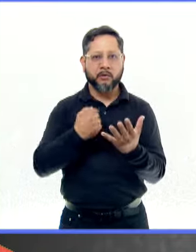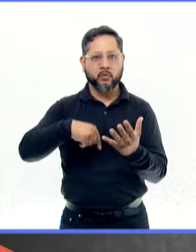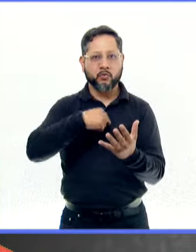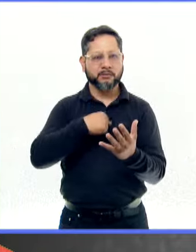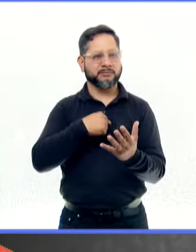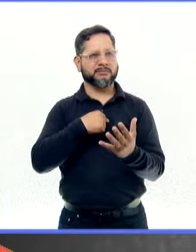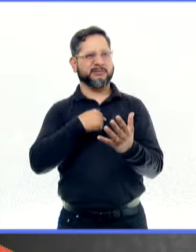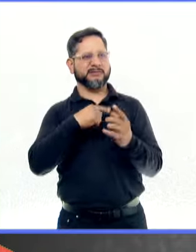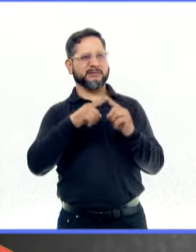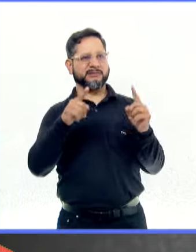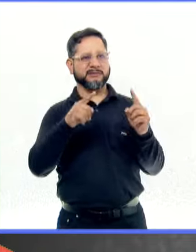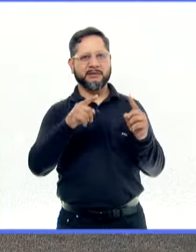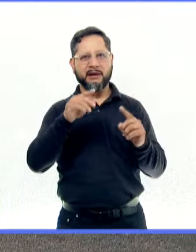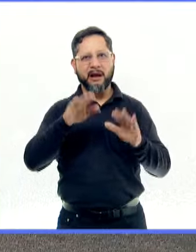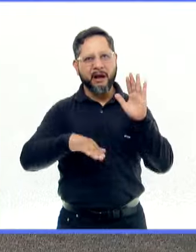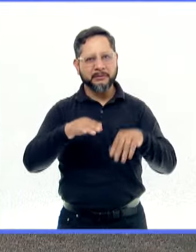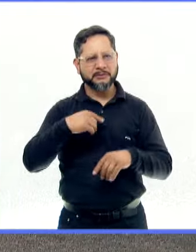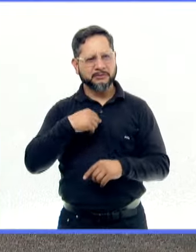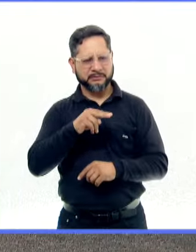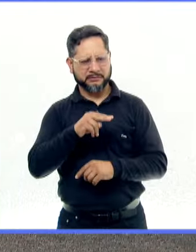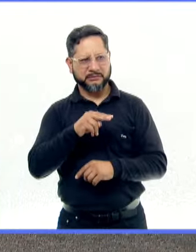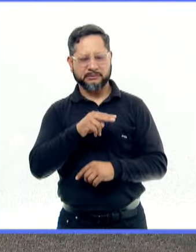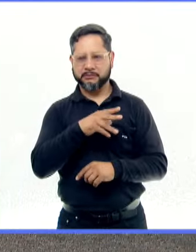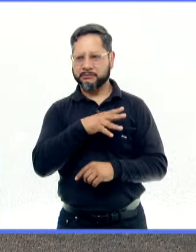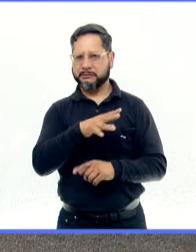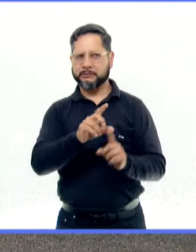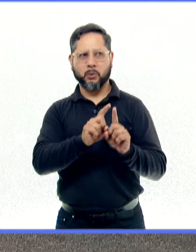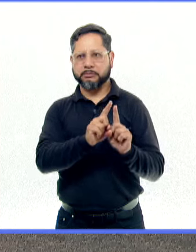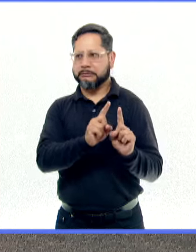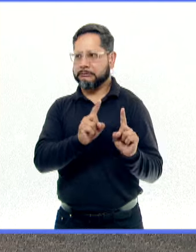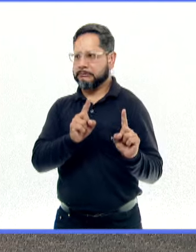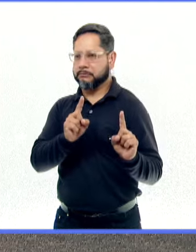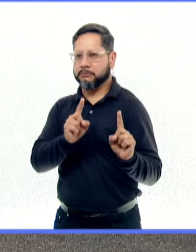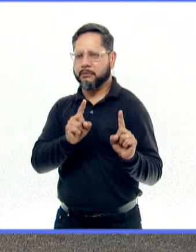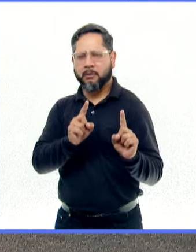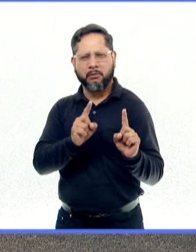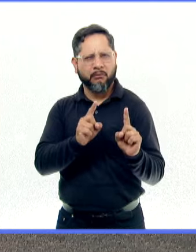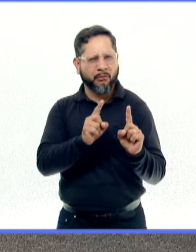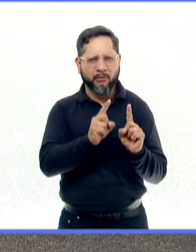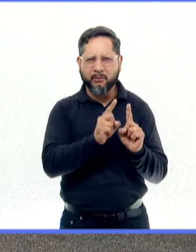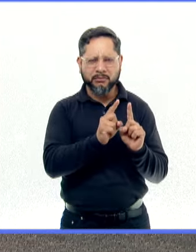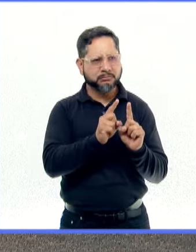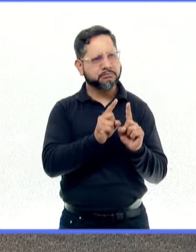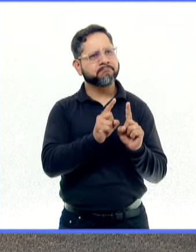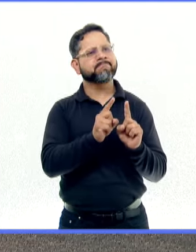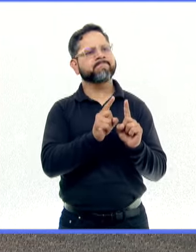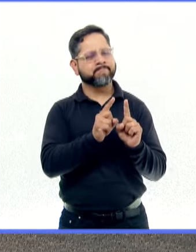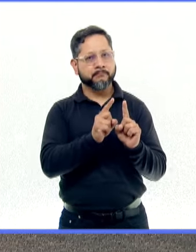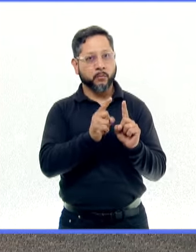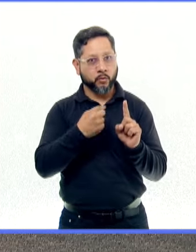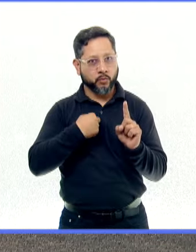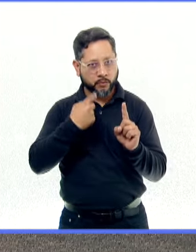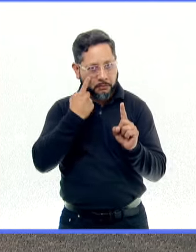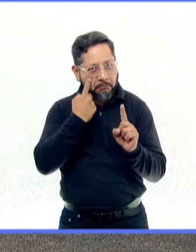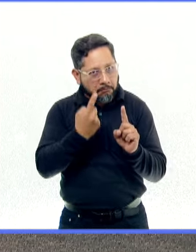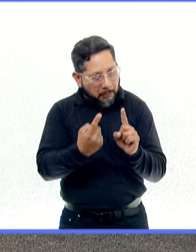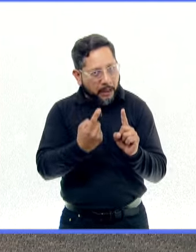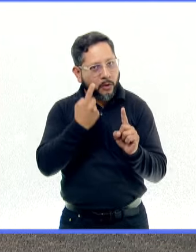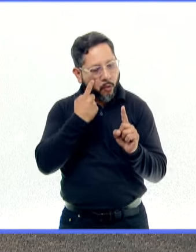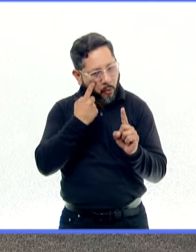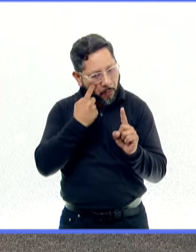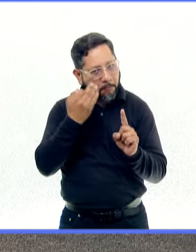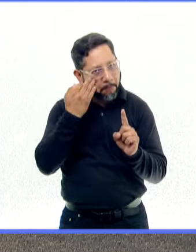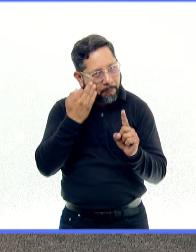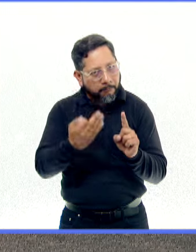generan rechazo. Dentro de las historias de miles de familias, ¿no? Y de las algunas decenas que me ha tocado conocer,